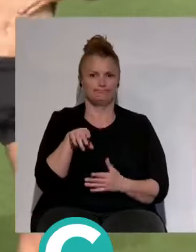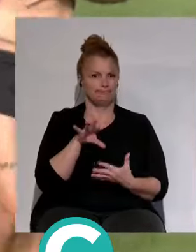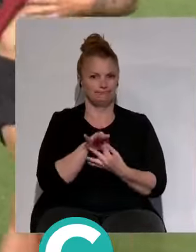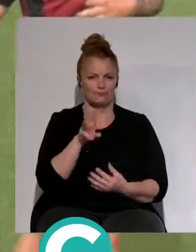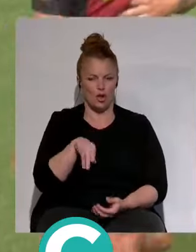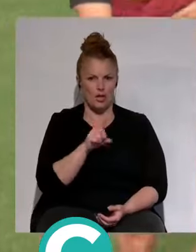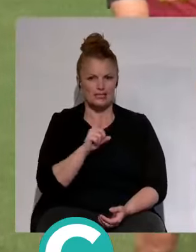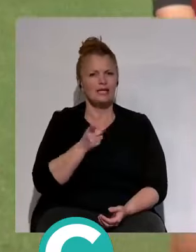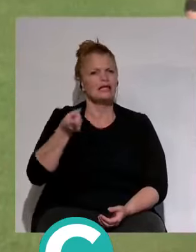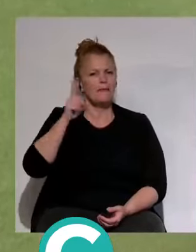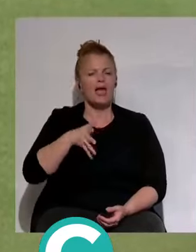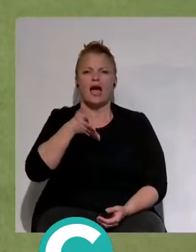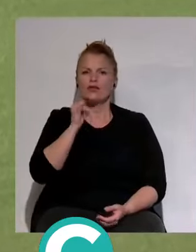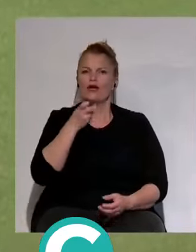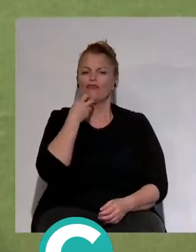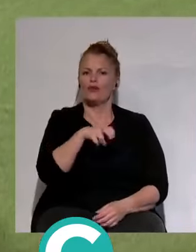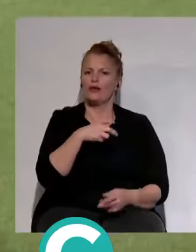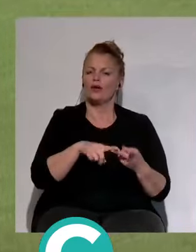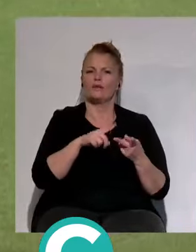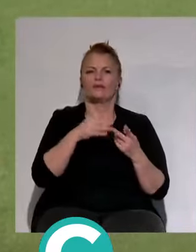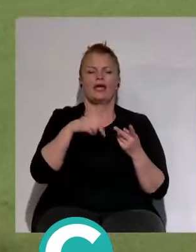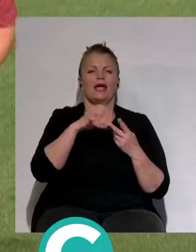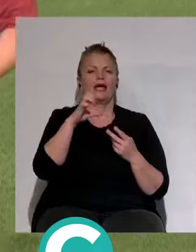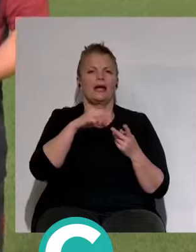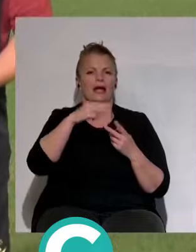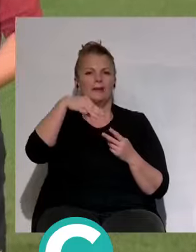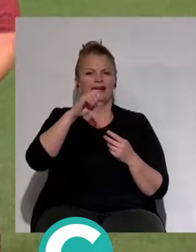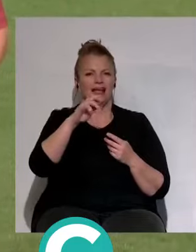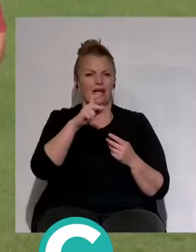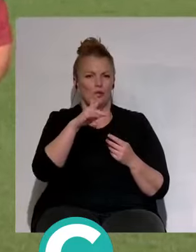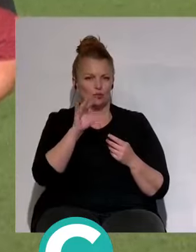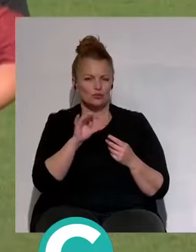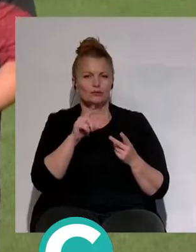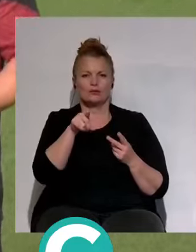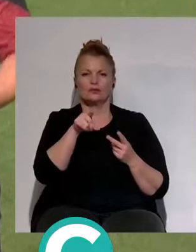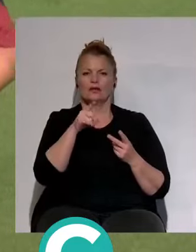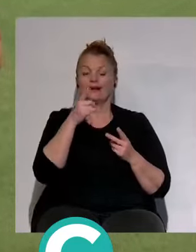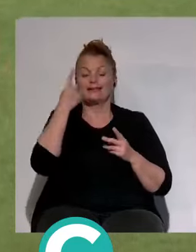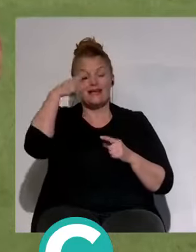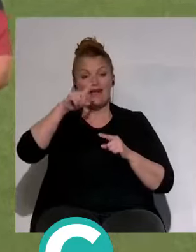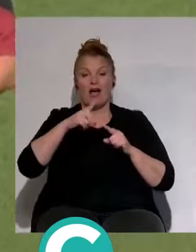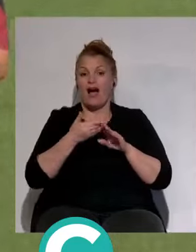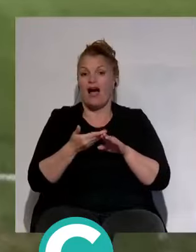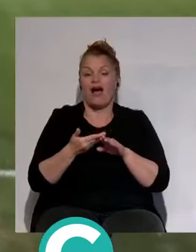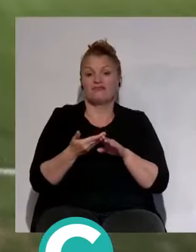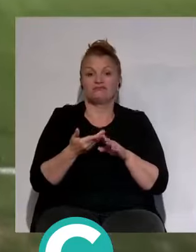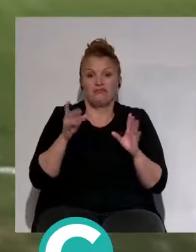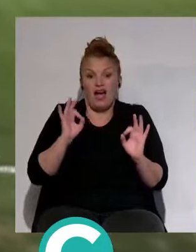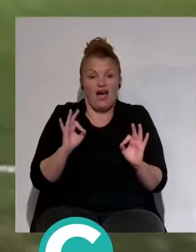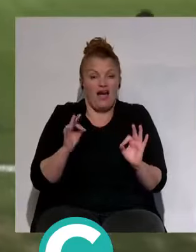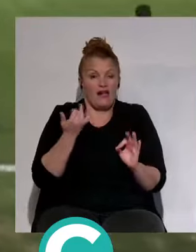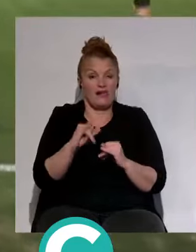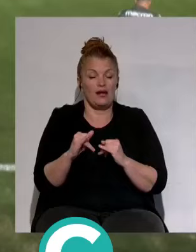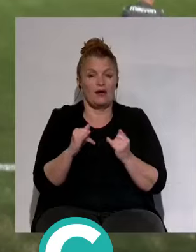que... Pero también había futbolistas como el caso de Emeterio como Luis Hernández que al parecer ya se sabía que tarde o temprano se iban a romper. Y es que Luis